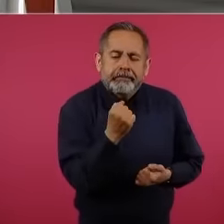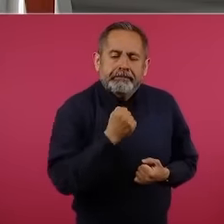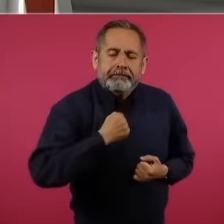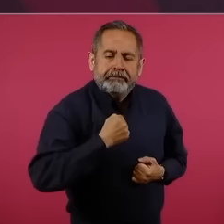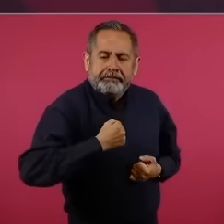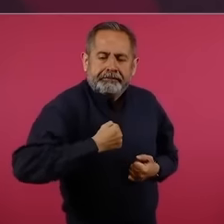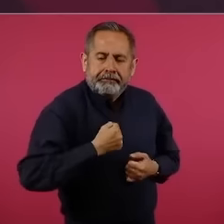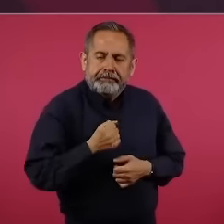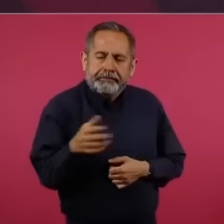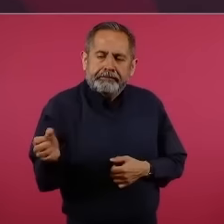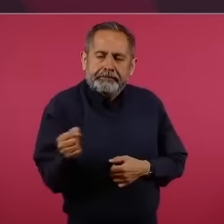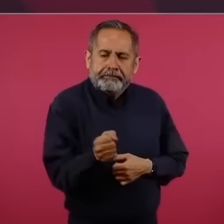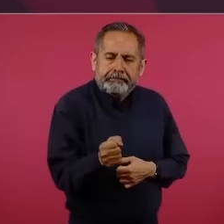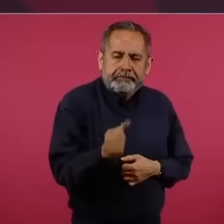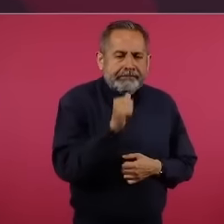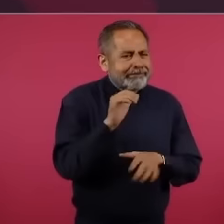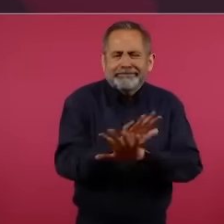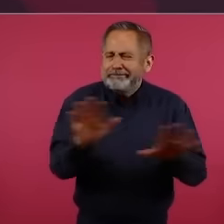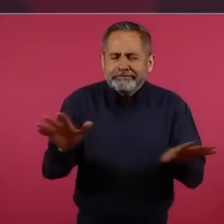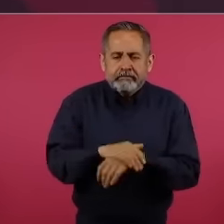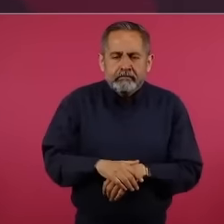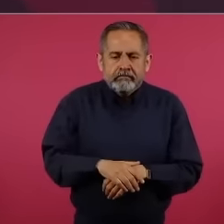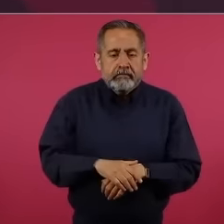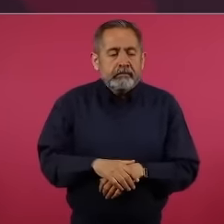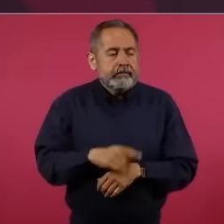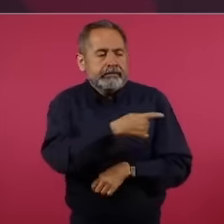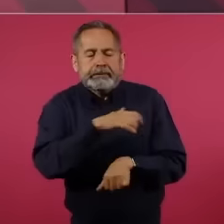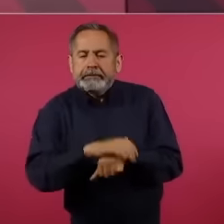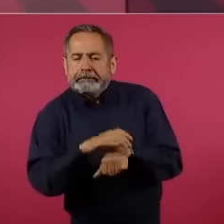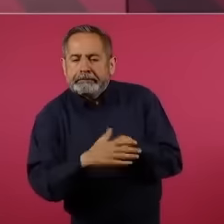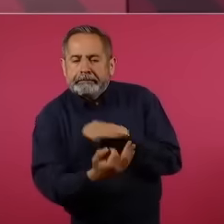no hay influyentismo.